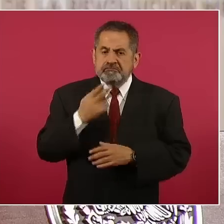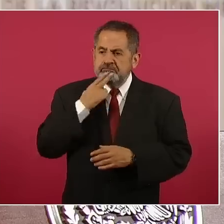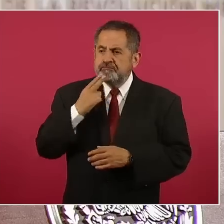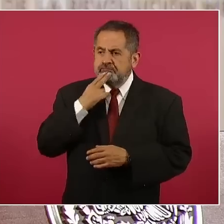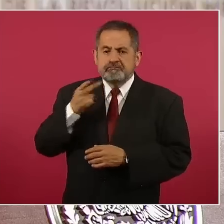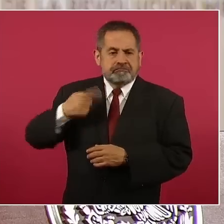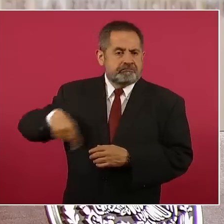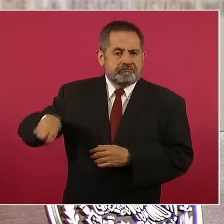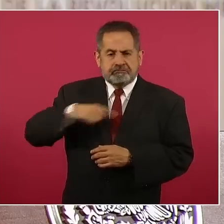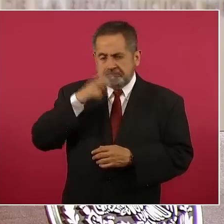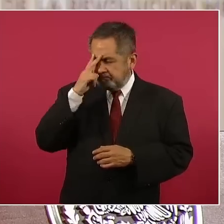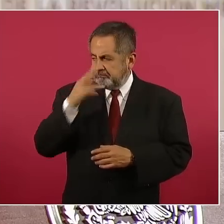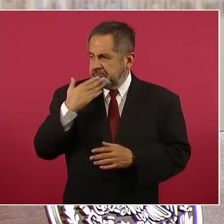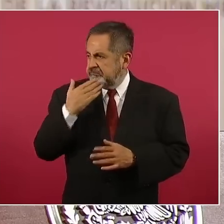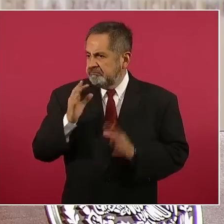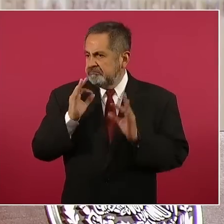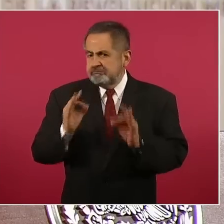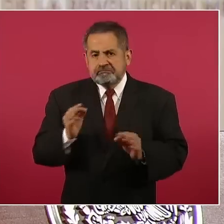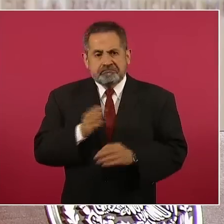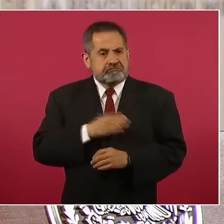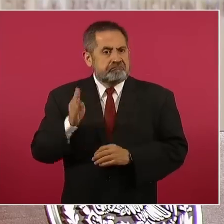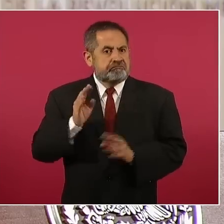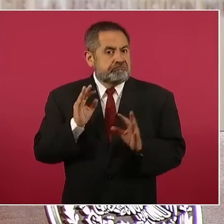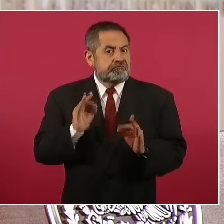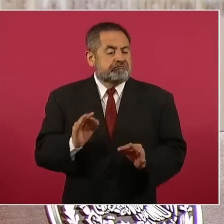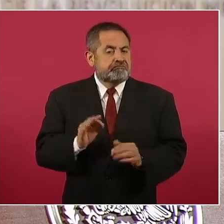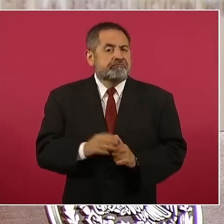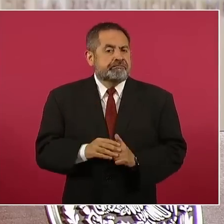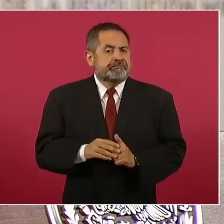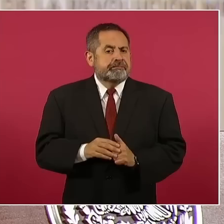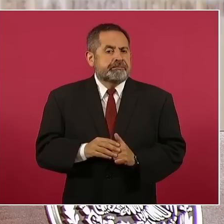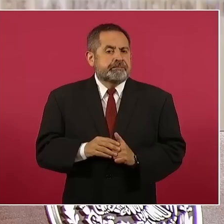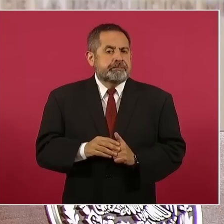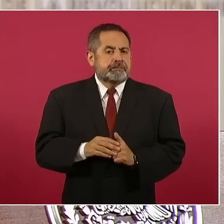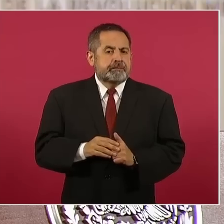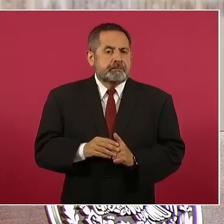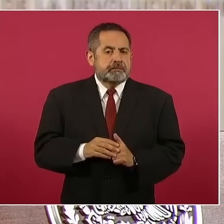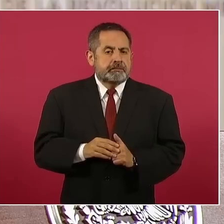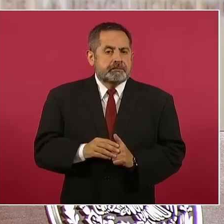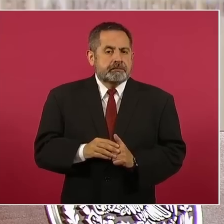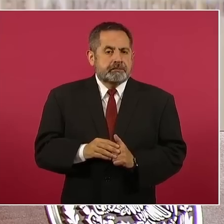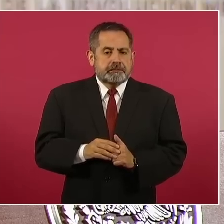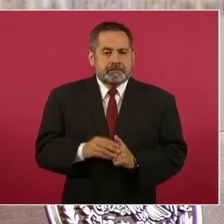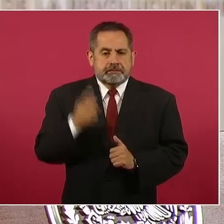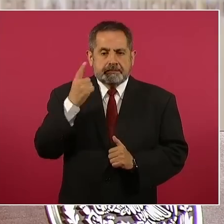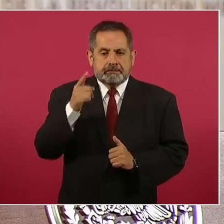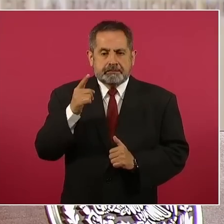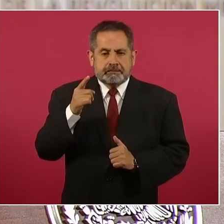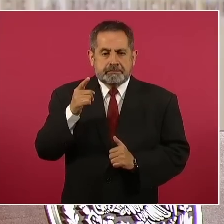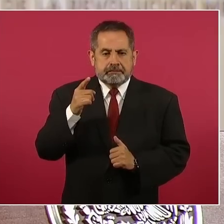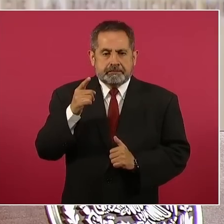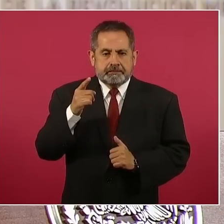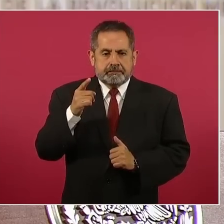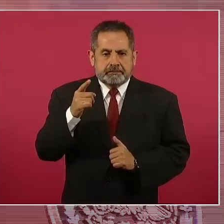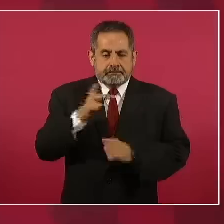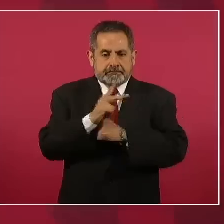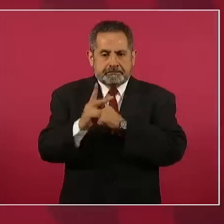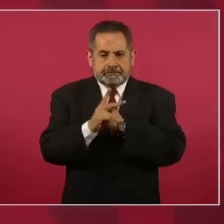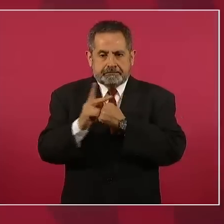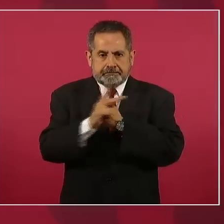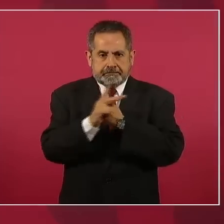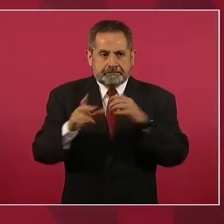bueno para las dos naciones. Entonces,